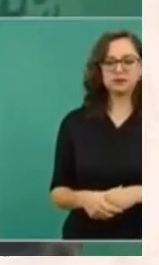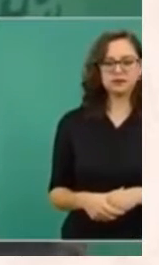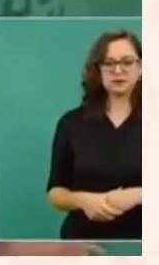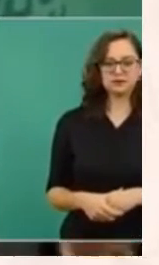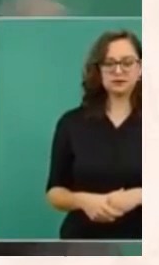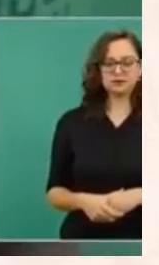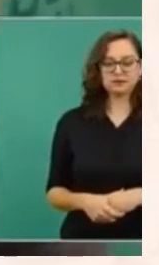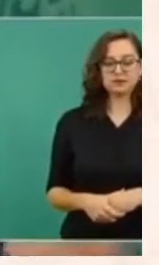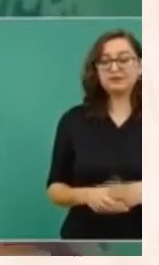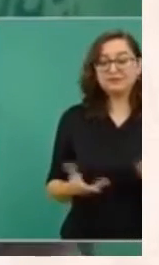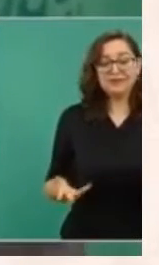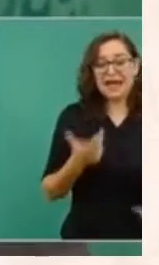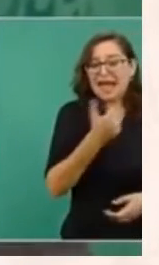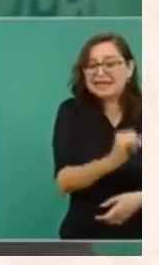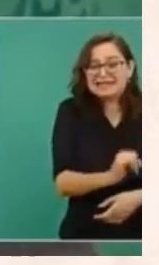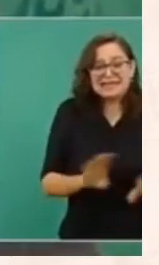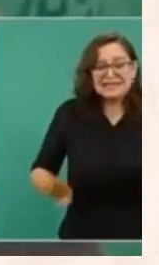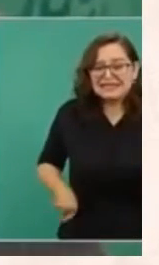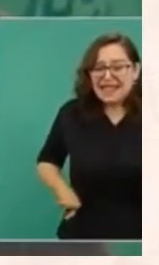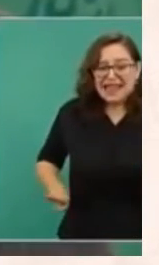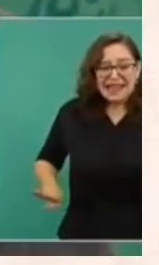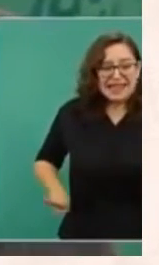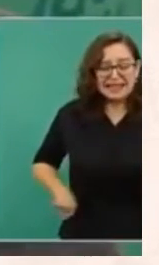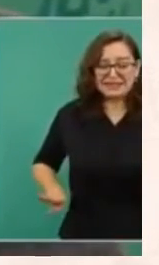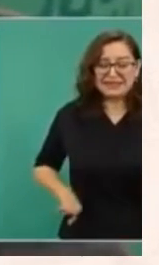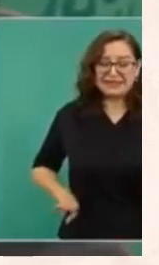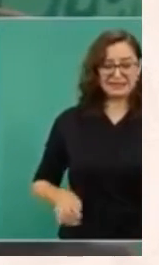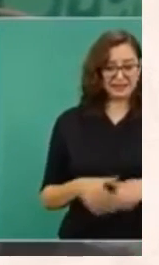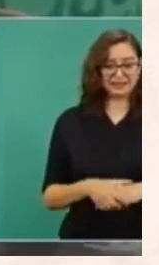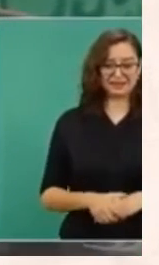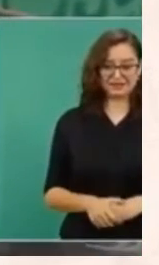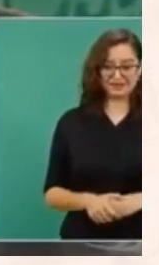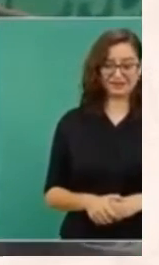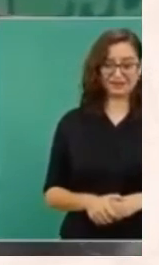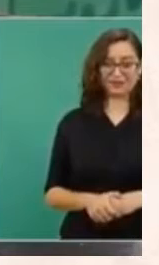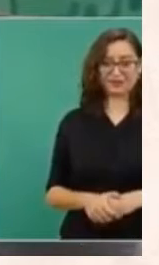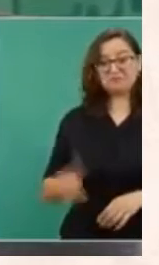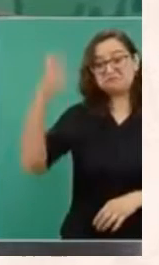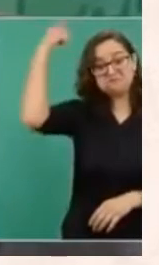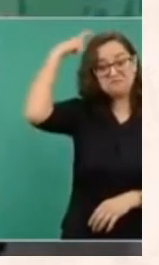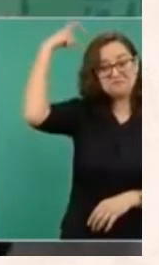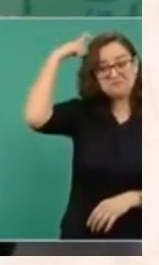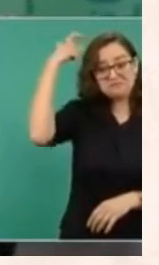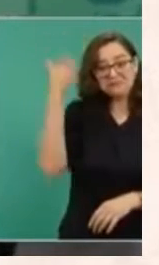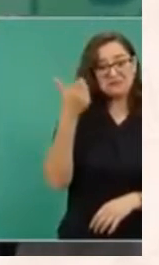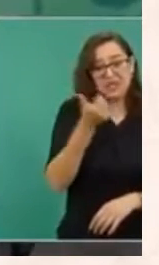Es un pensamiento